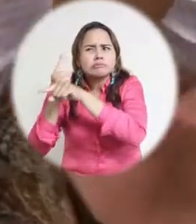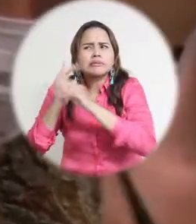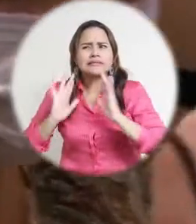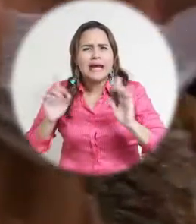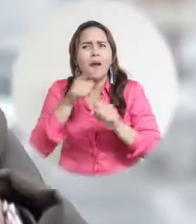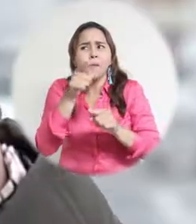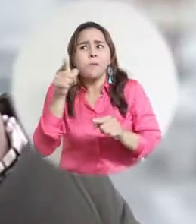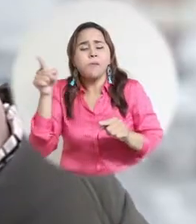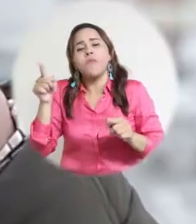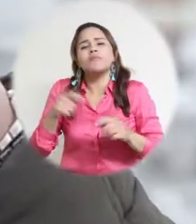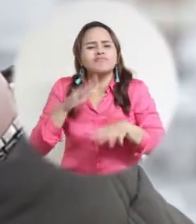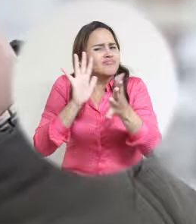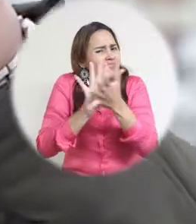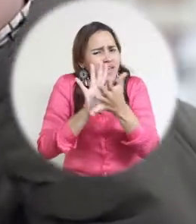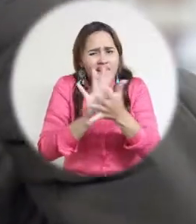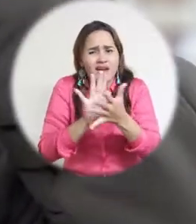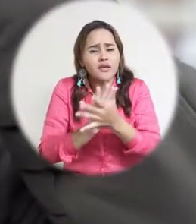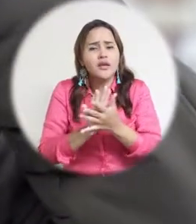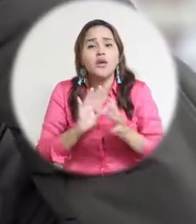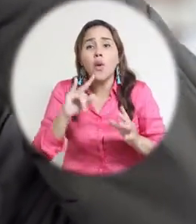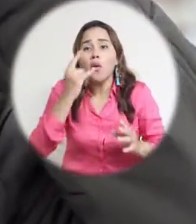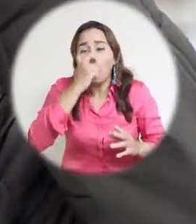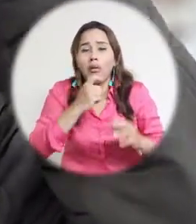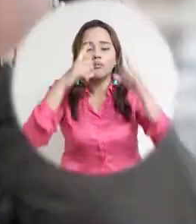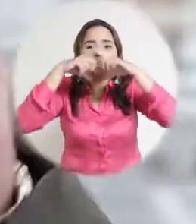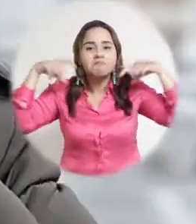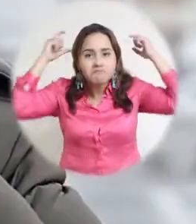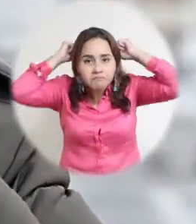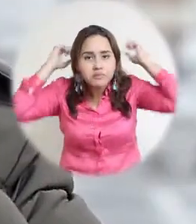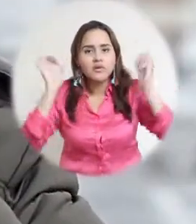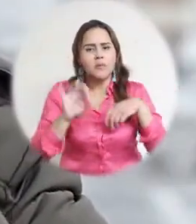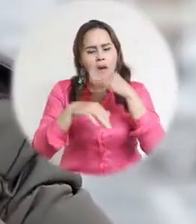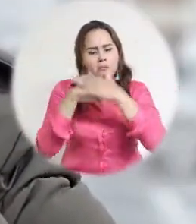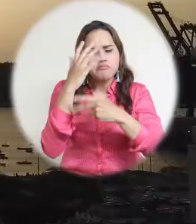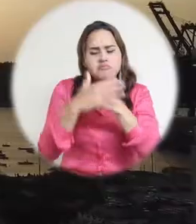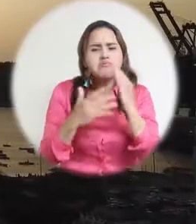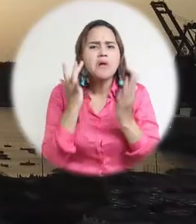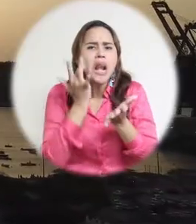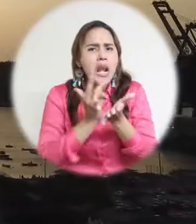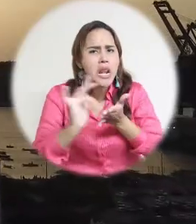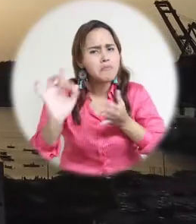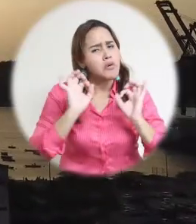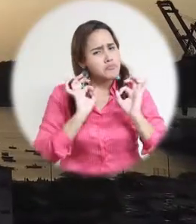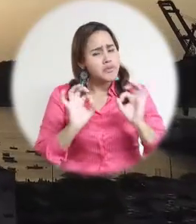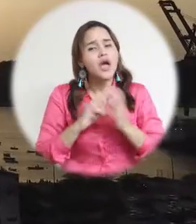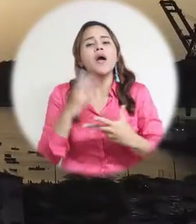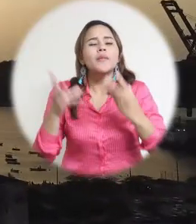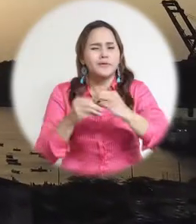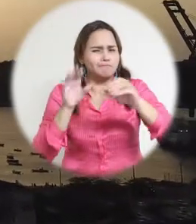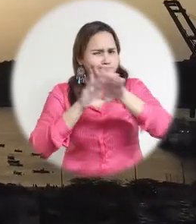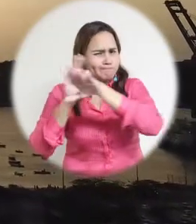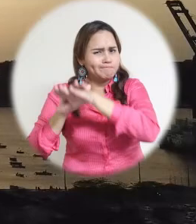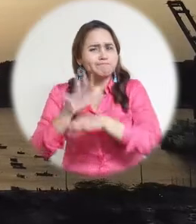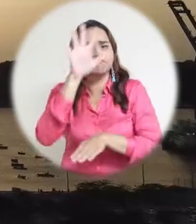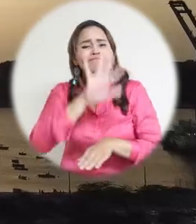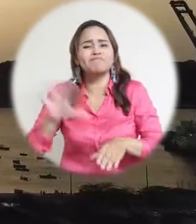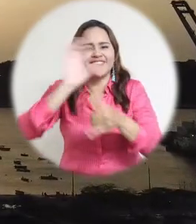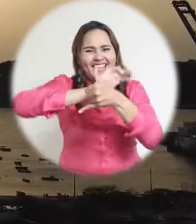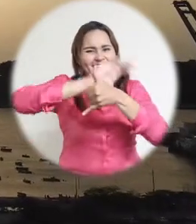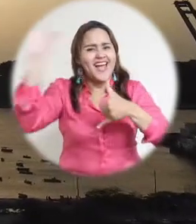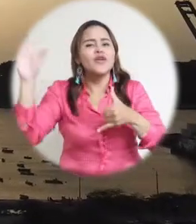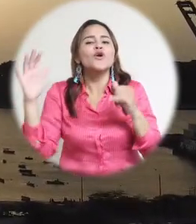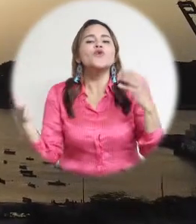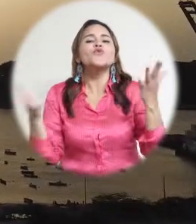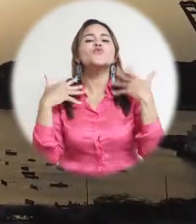Con una buena higiene y el uso de tapabocas, el riesgo de contraerlo disminuye considerablemente. Por otra parte, las condiciones climáticas de la región